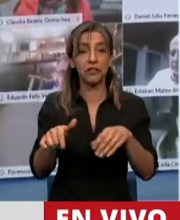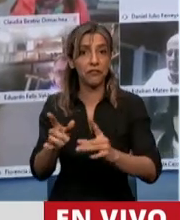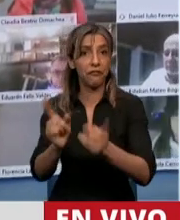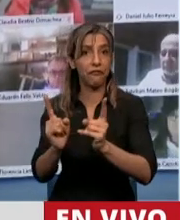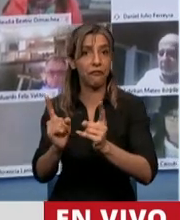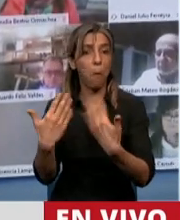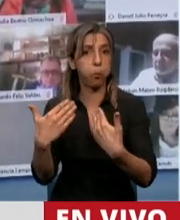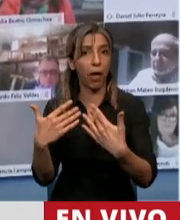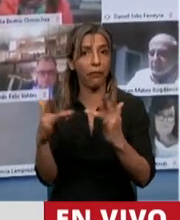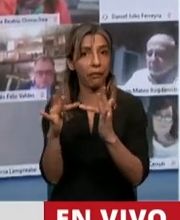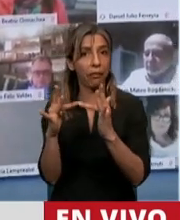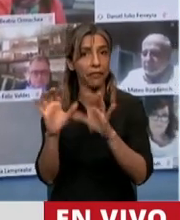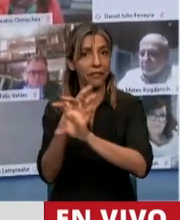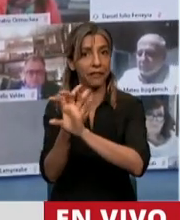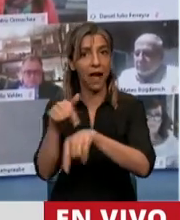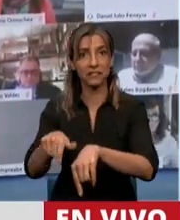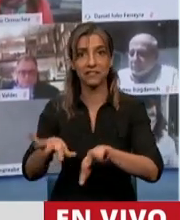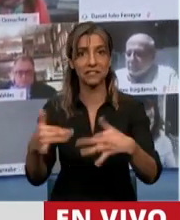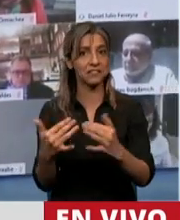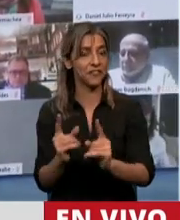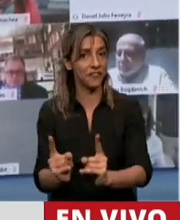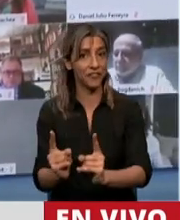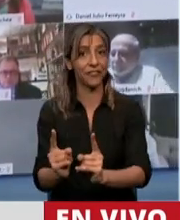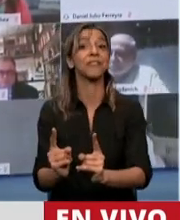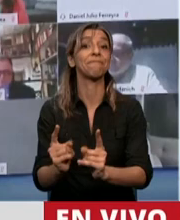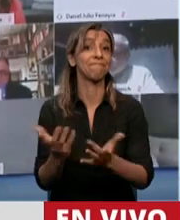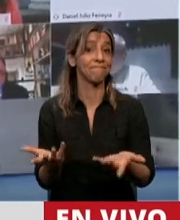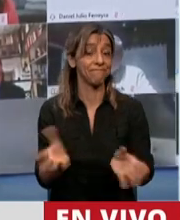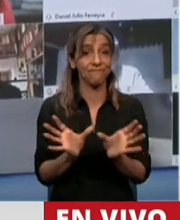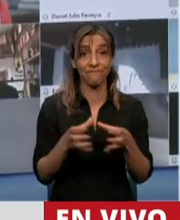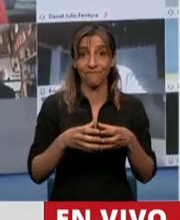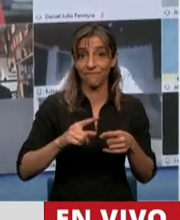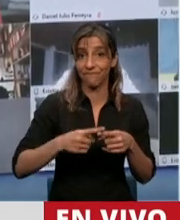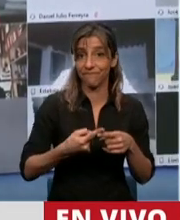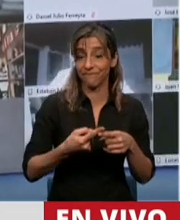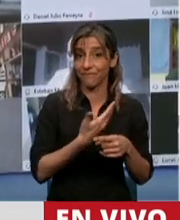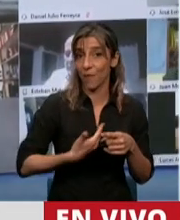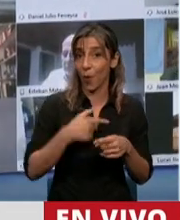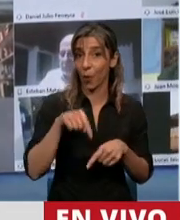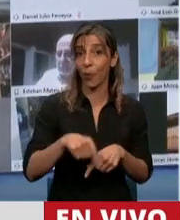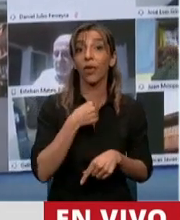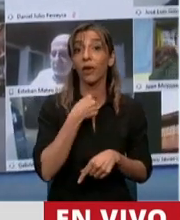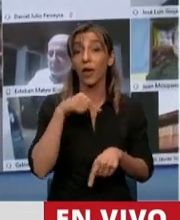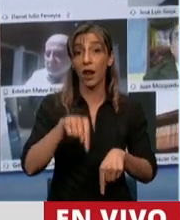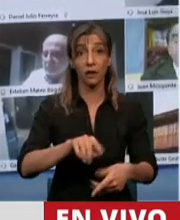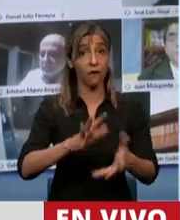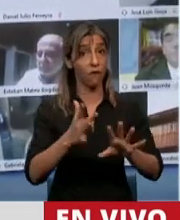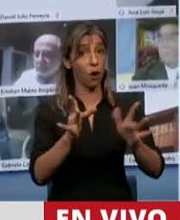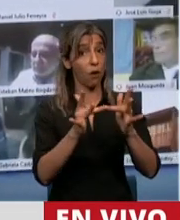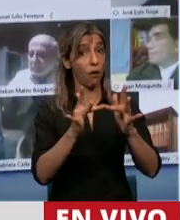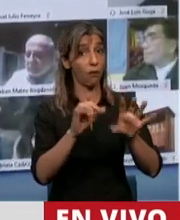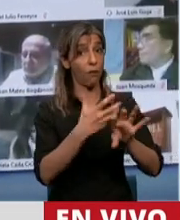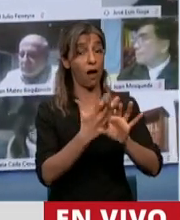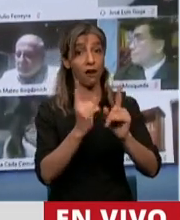el oficialismo quiere que el sistema virtual venga para quedarse, porque